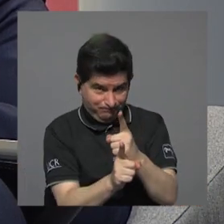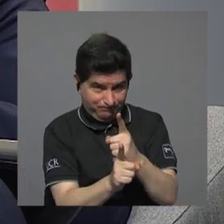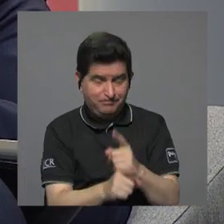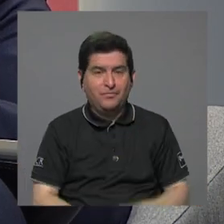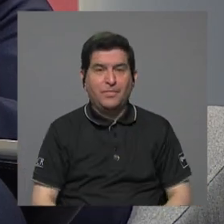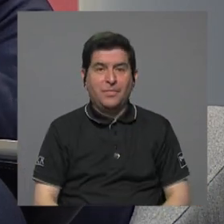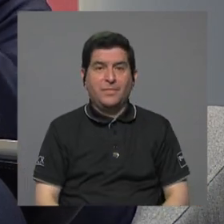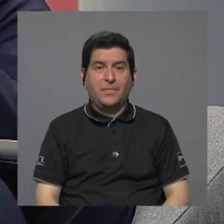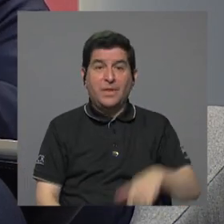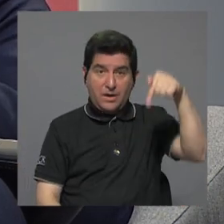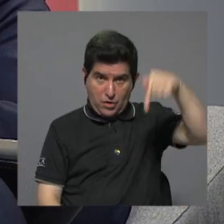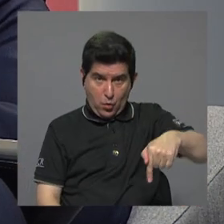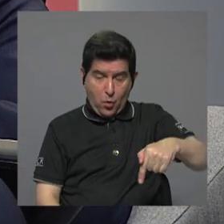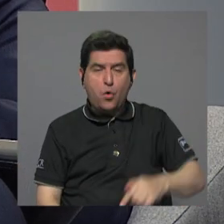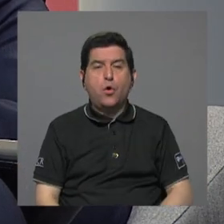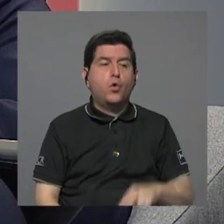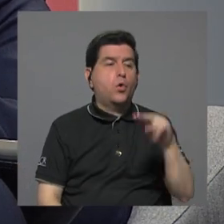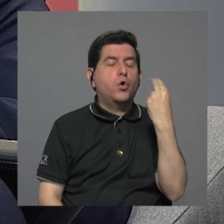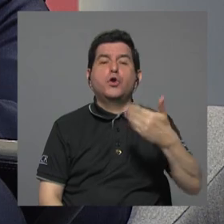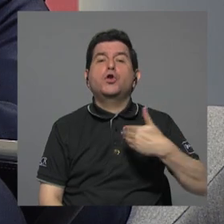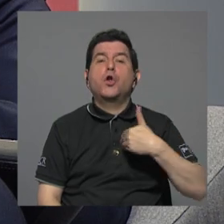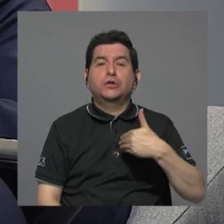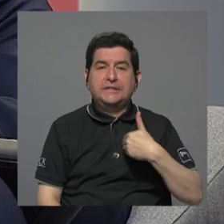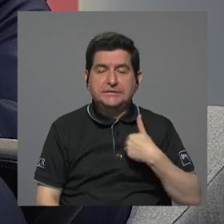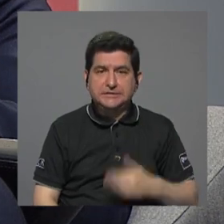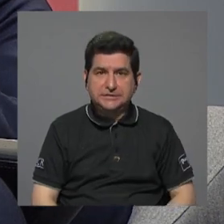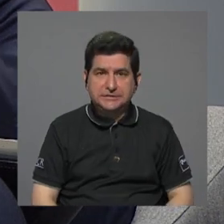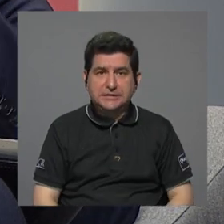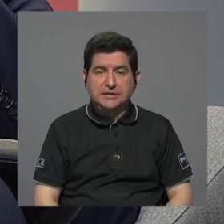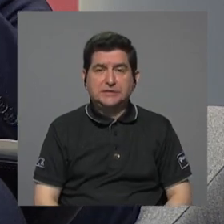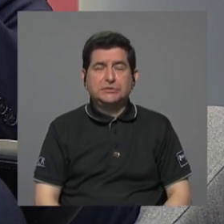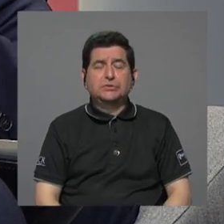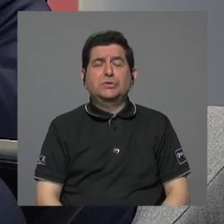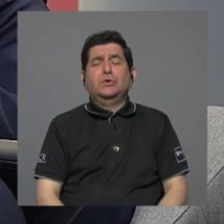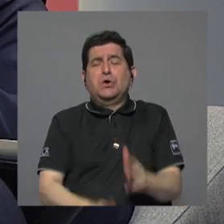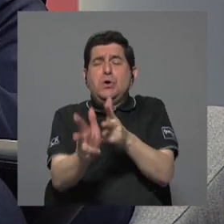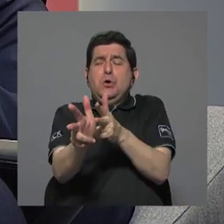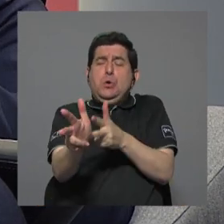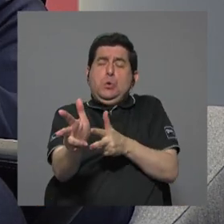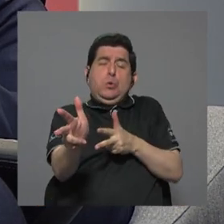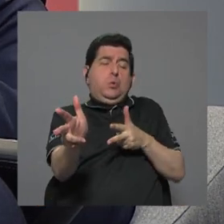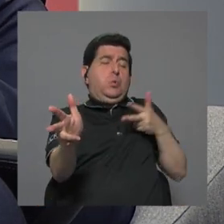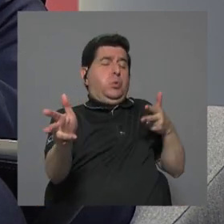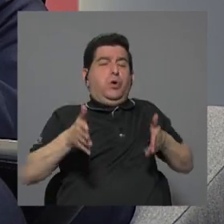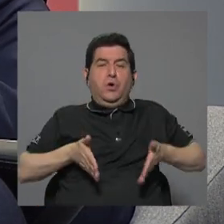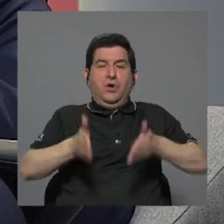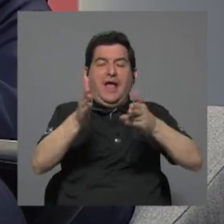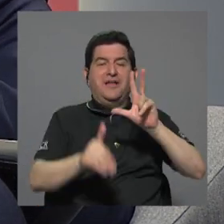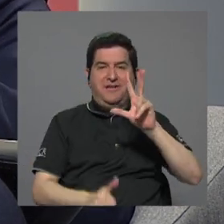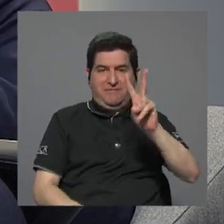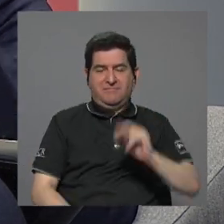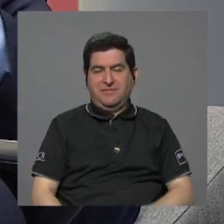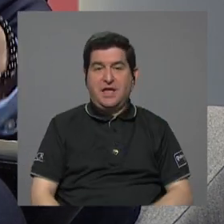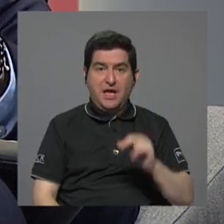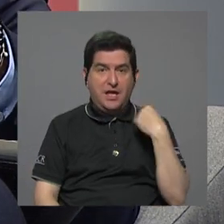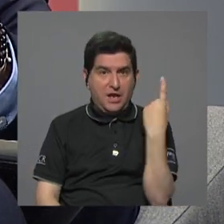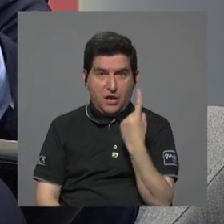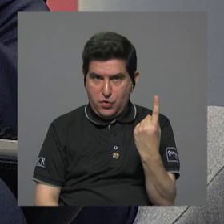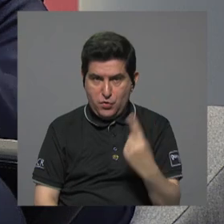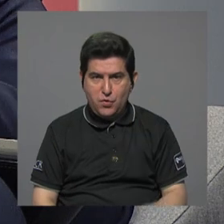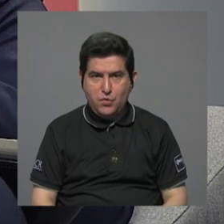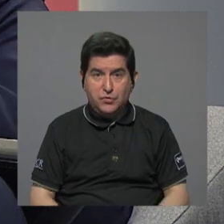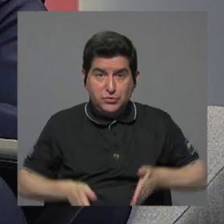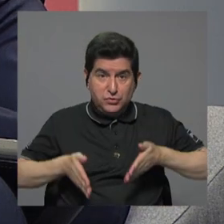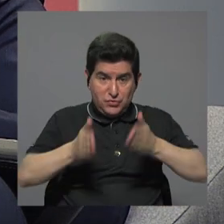hoy, por lo menos las noticias que tengo, es que son largas colas que se hacen ahí en la ruta 32. No solo una ruta que está